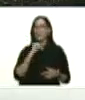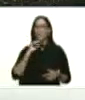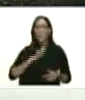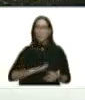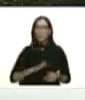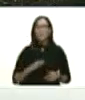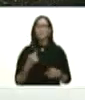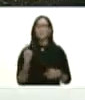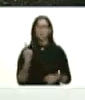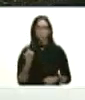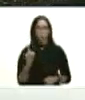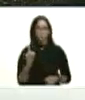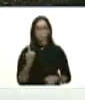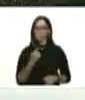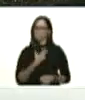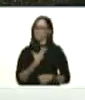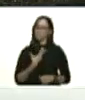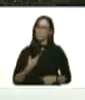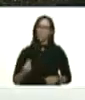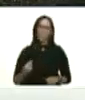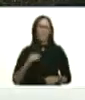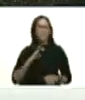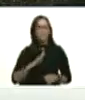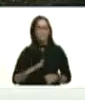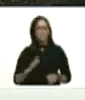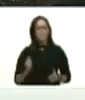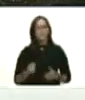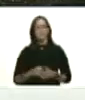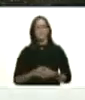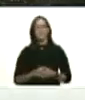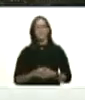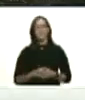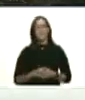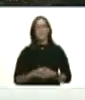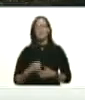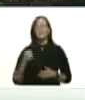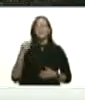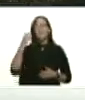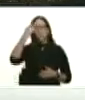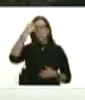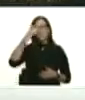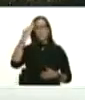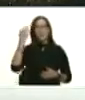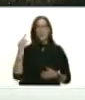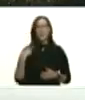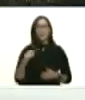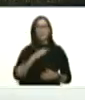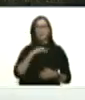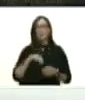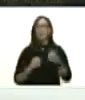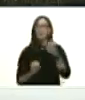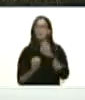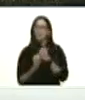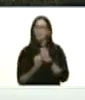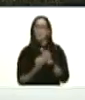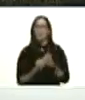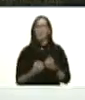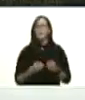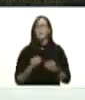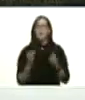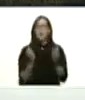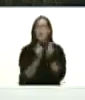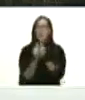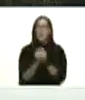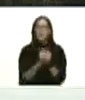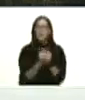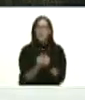nuestro pueblo sabe que nos tiene a nosotros para abrazarlo para acompañarlo